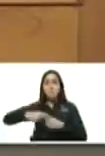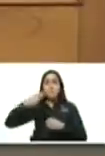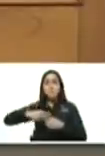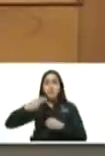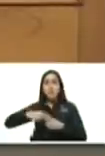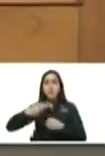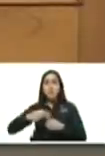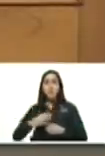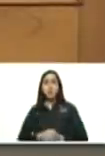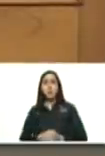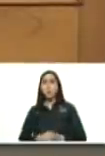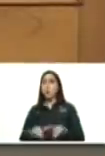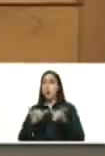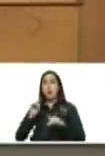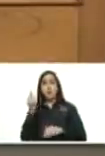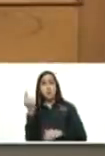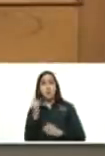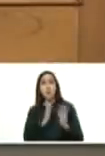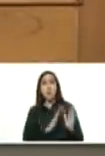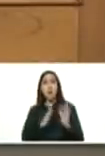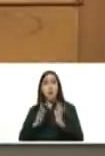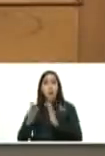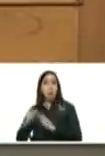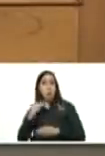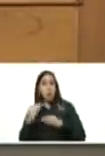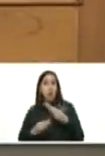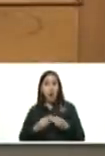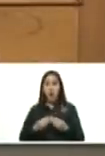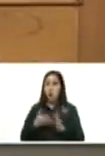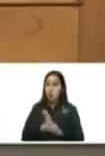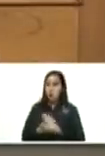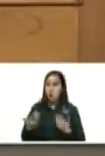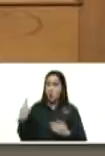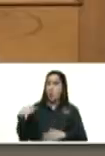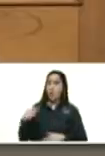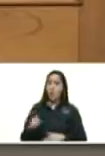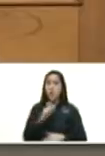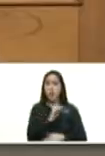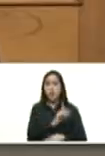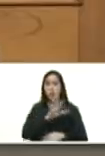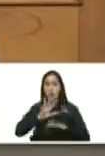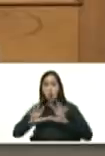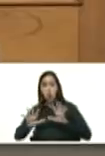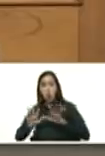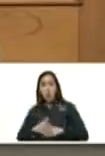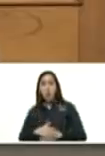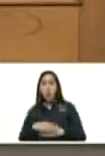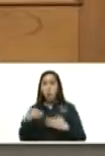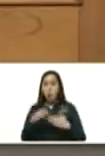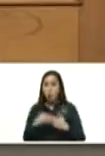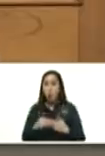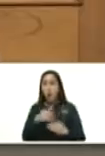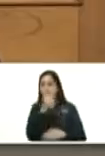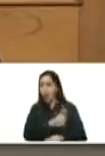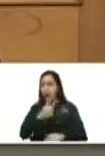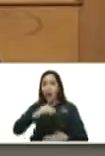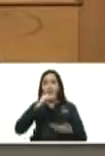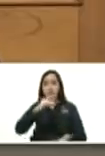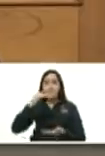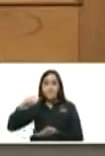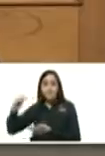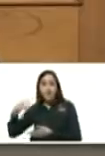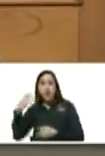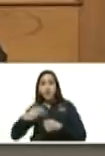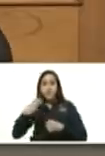y en esa primera etapa de prosperidad el petróleo llegó a tener 110 dólares por barril y